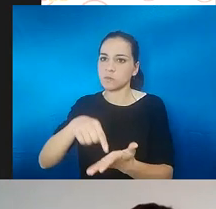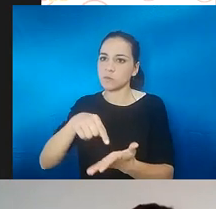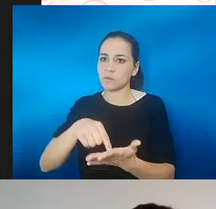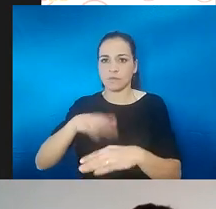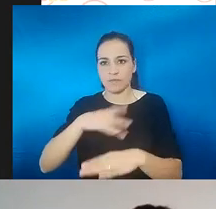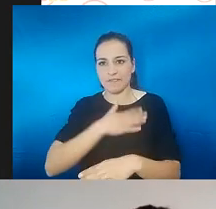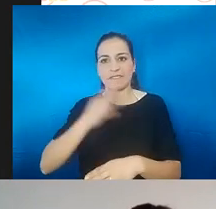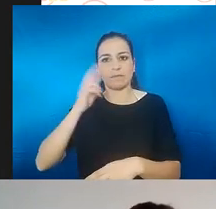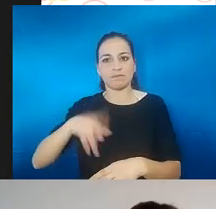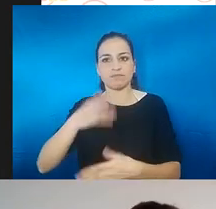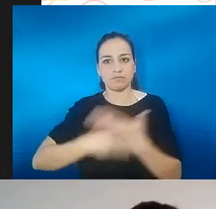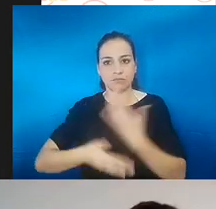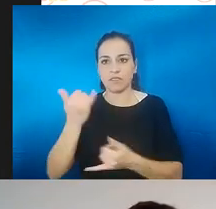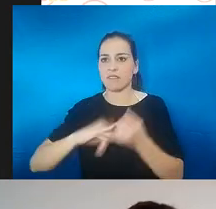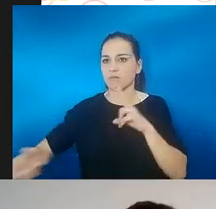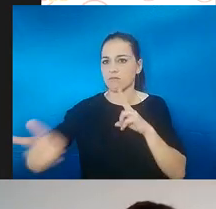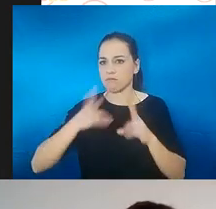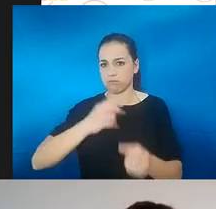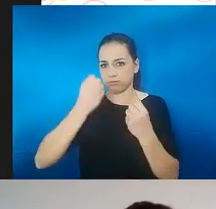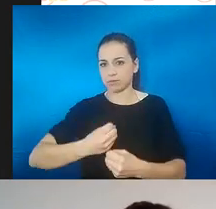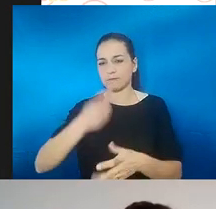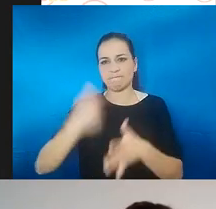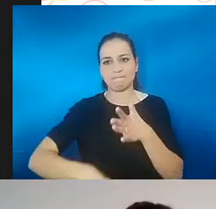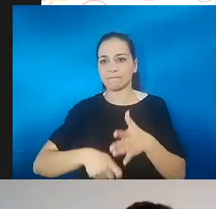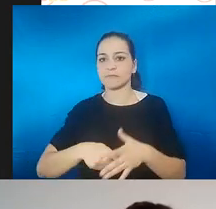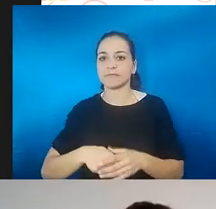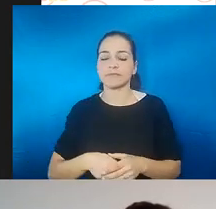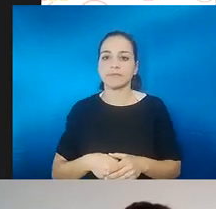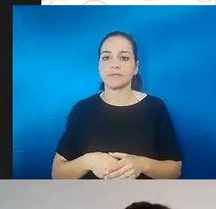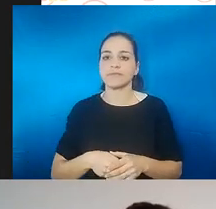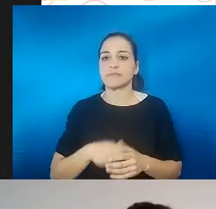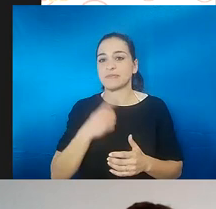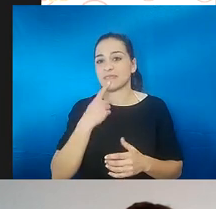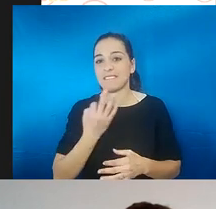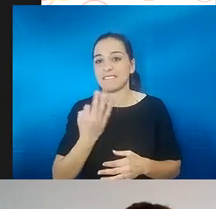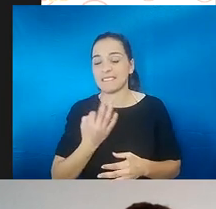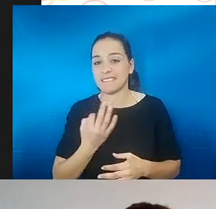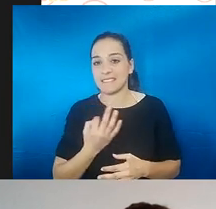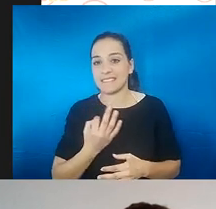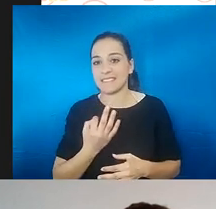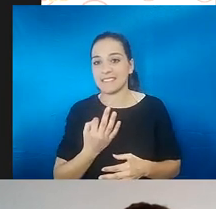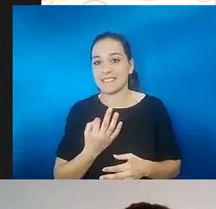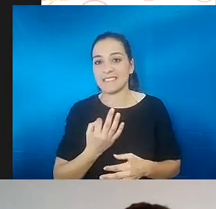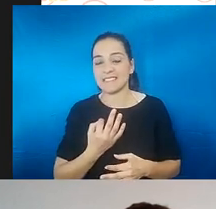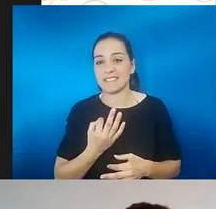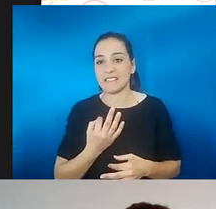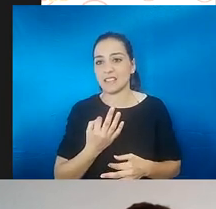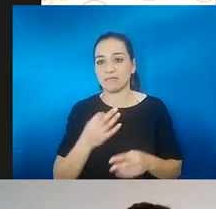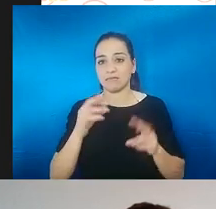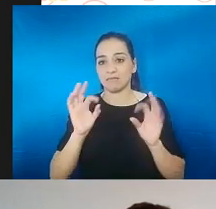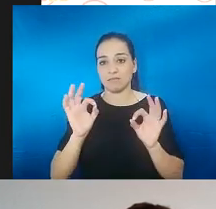Y me dieron una respuesta aún más contundente diciendo que directamente yo no tenía